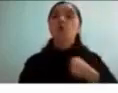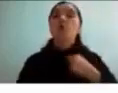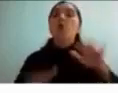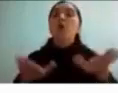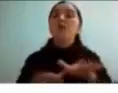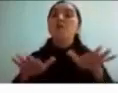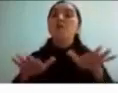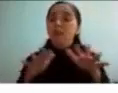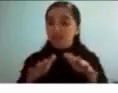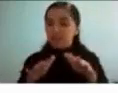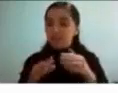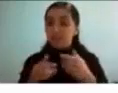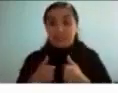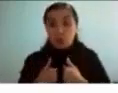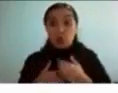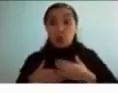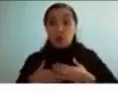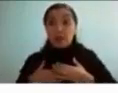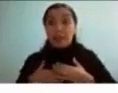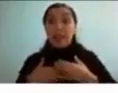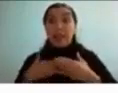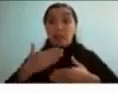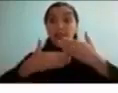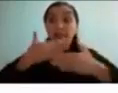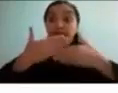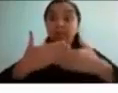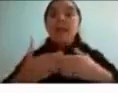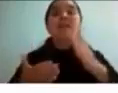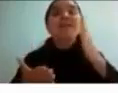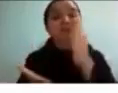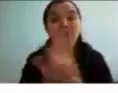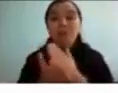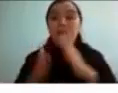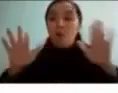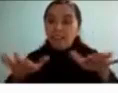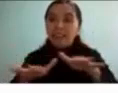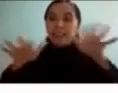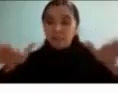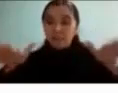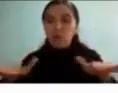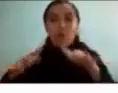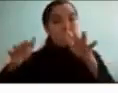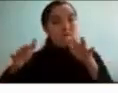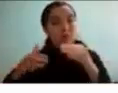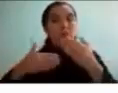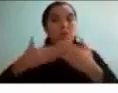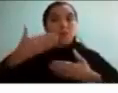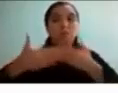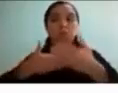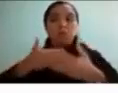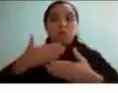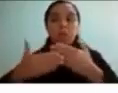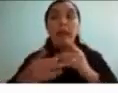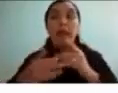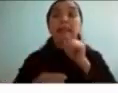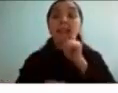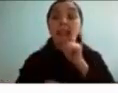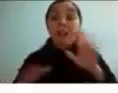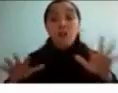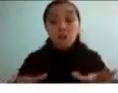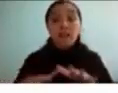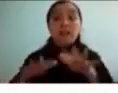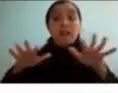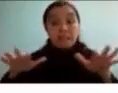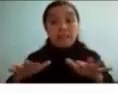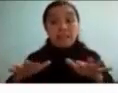poder surgir si es que no hago suficiente esfuerzo no va a funcionar esto entonces tengo que esforzarme más y